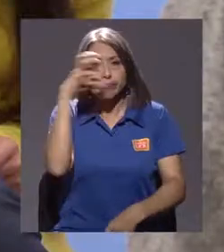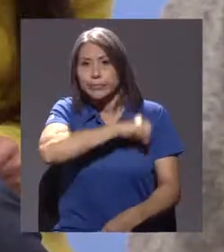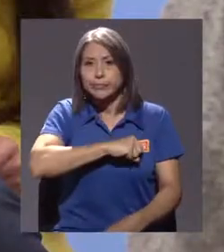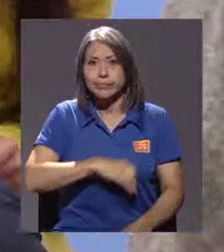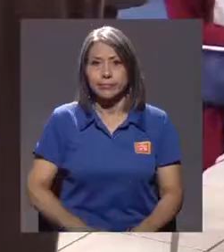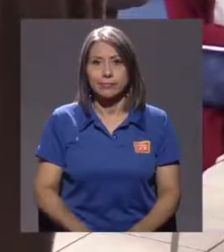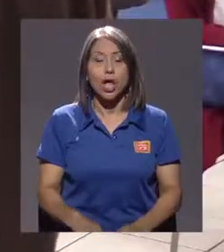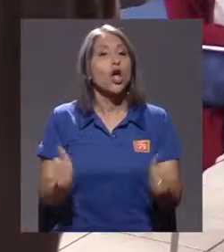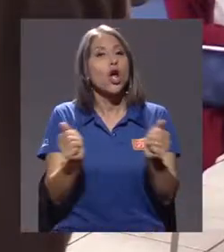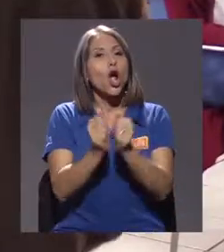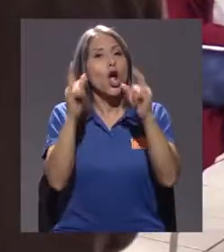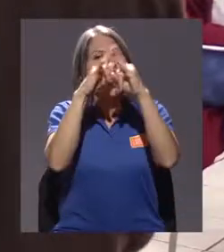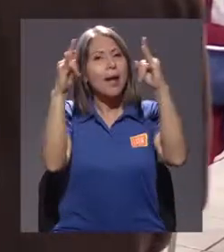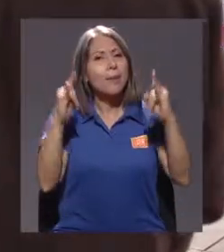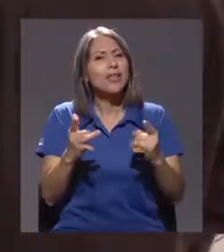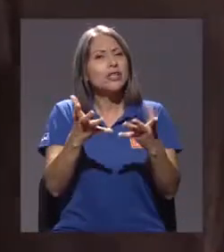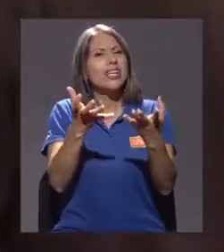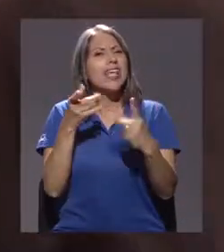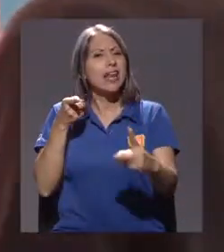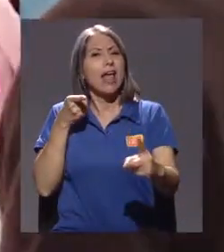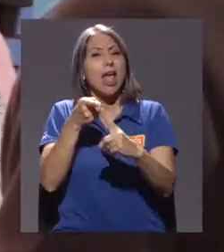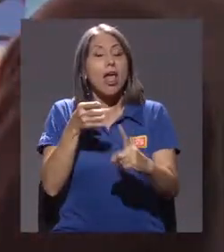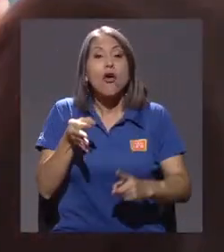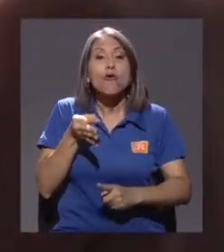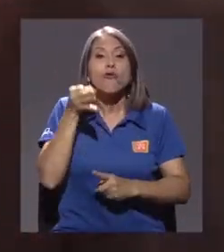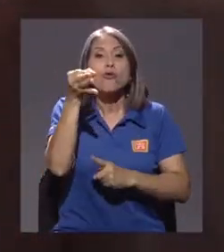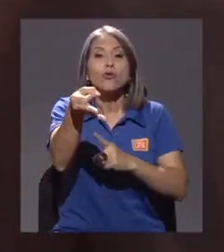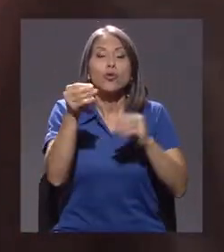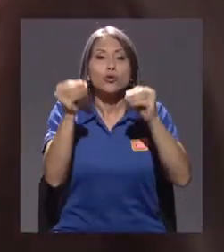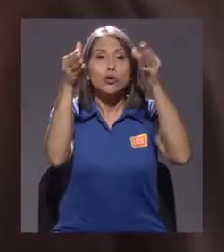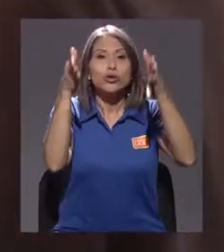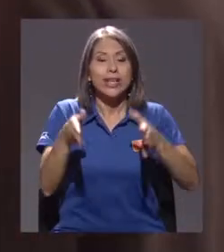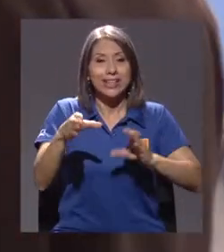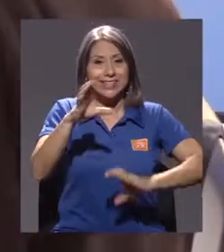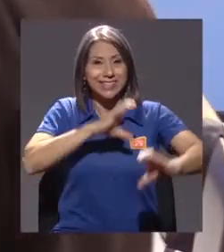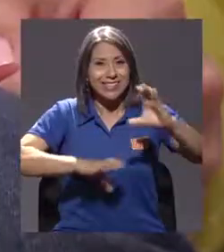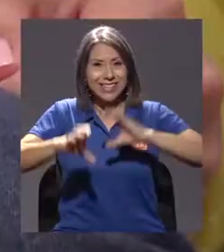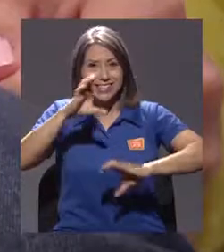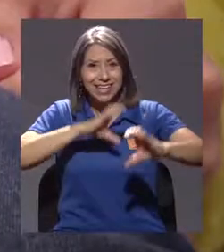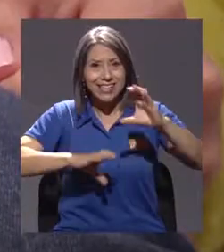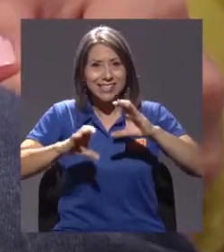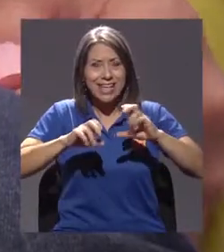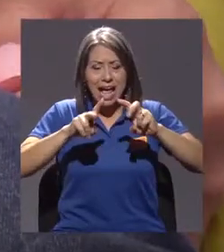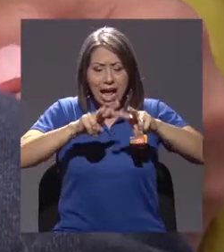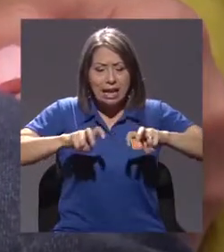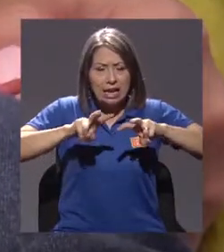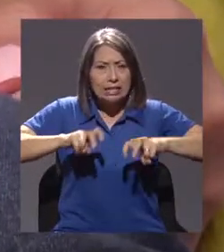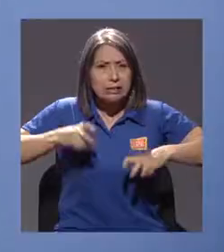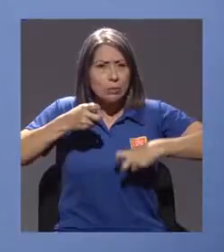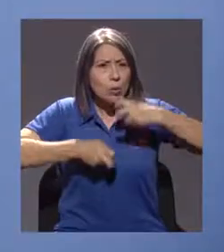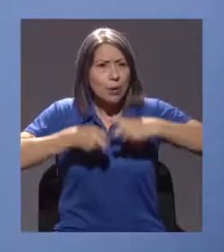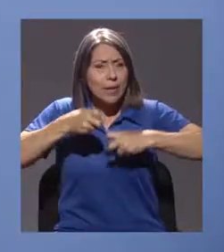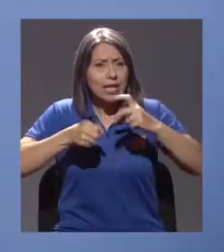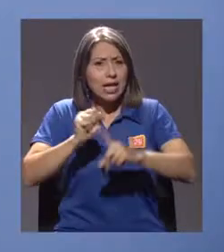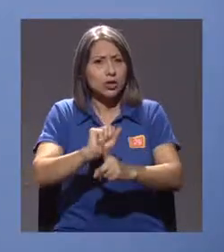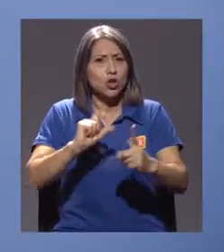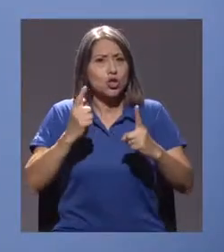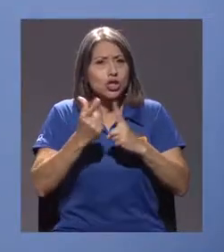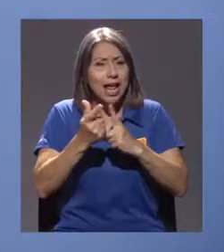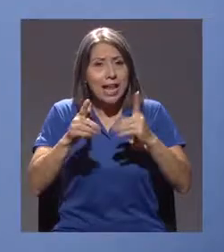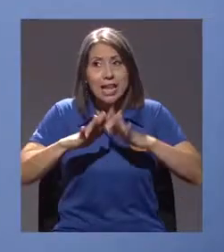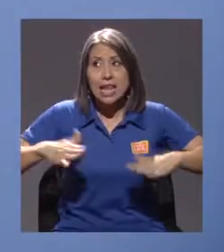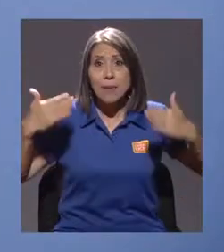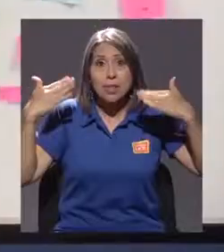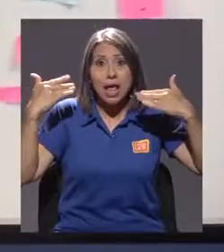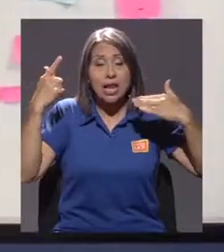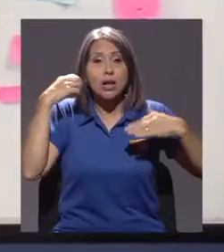Por medio de este campamento se busca que los futuros docentes del área de ciencias analicen la problemática social y ambiental por contaminación